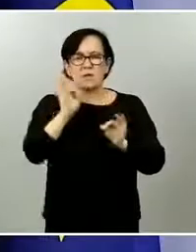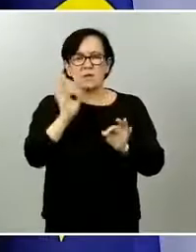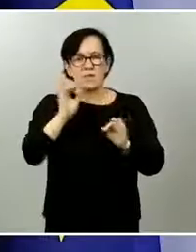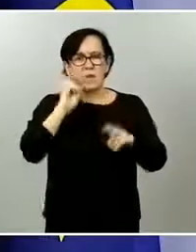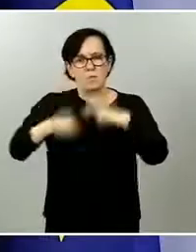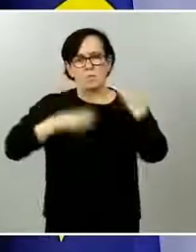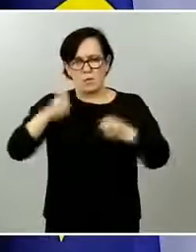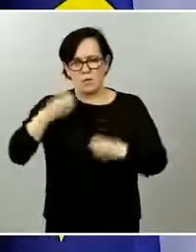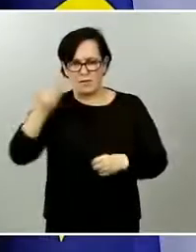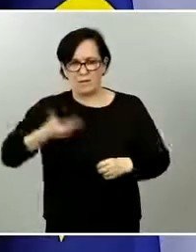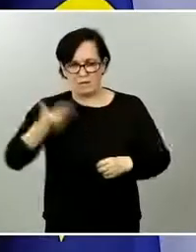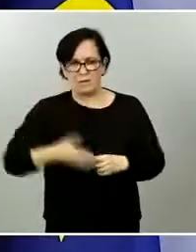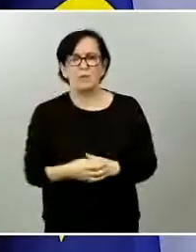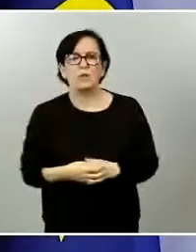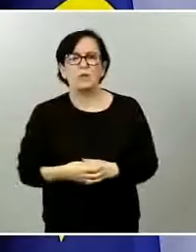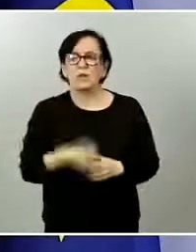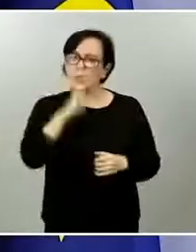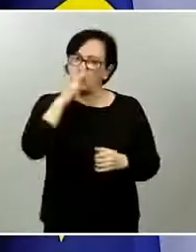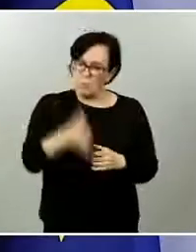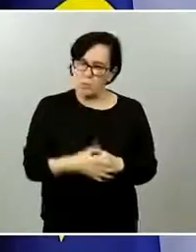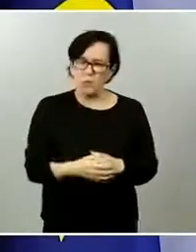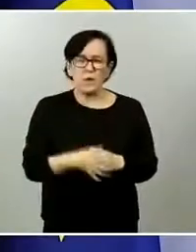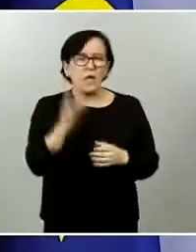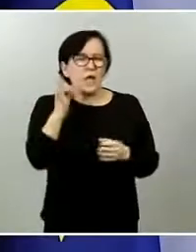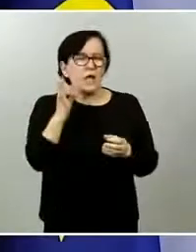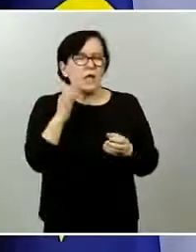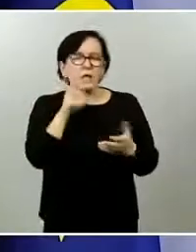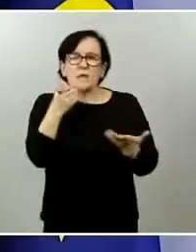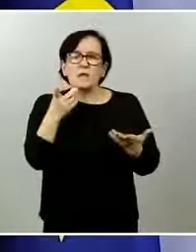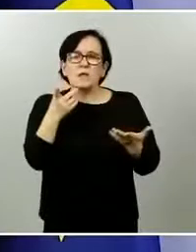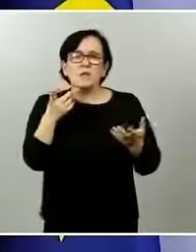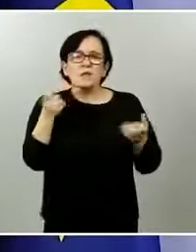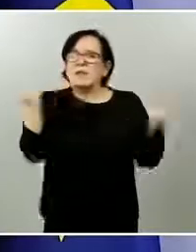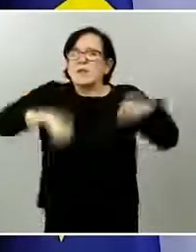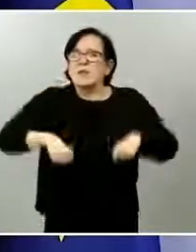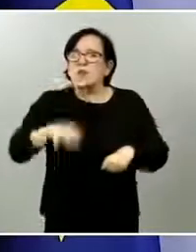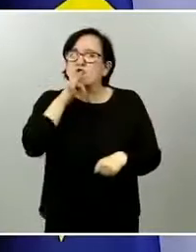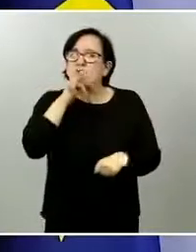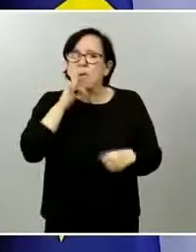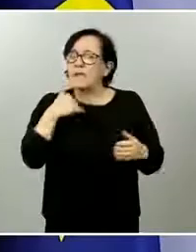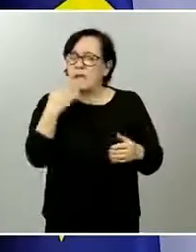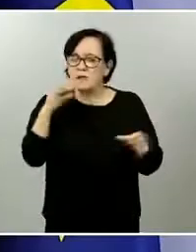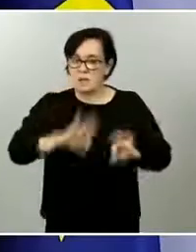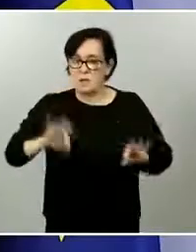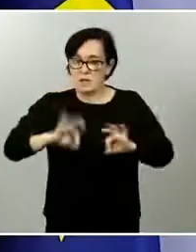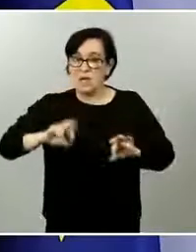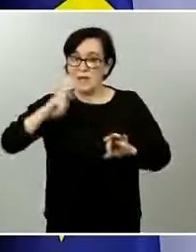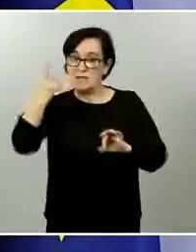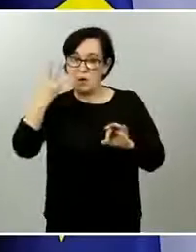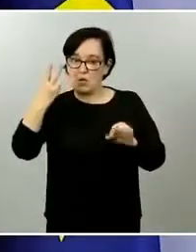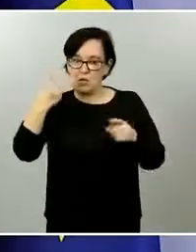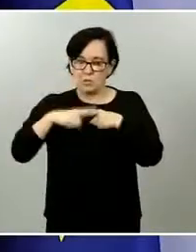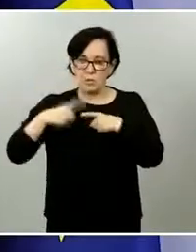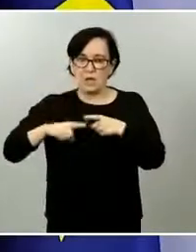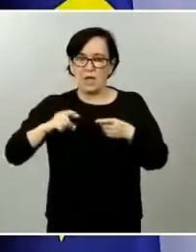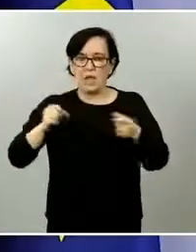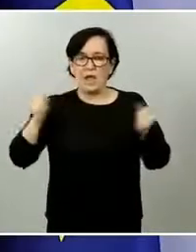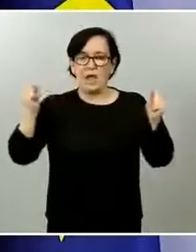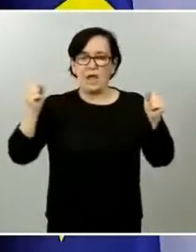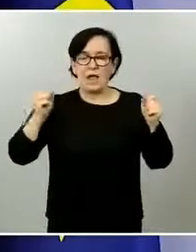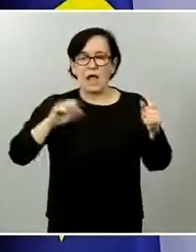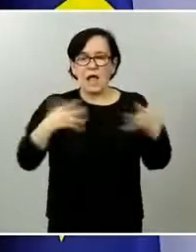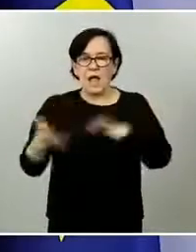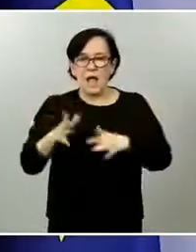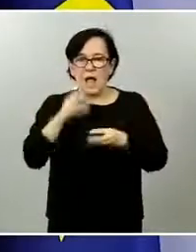autónomas que vamos a actuar con unidad de criterio y además requerirían muy probablemente de algunas modificaciones importantes